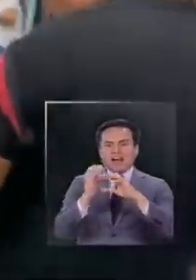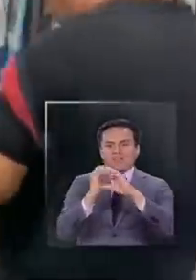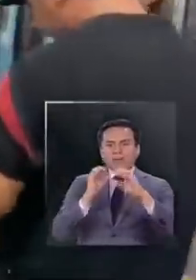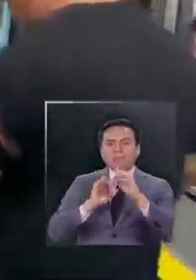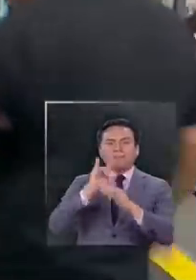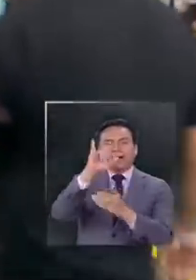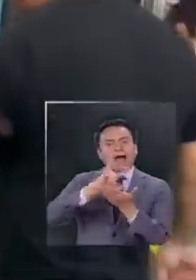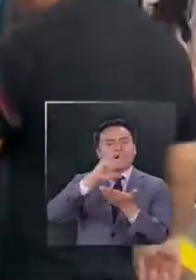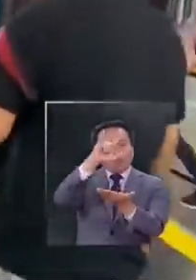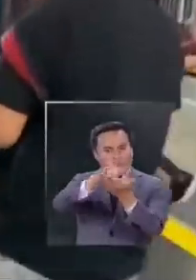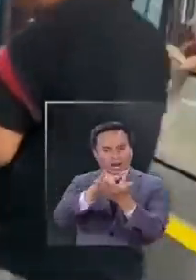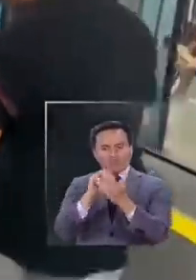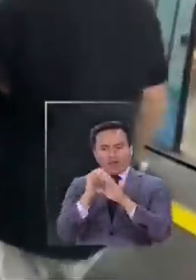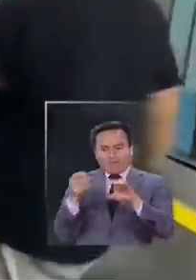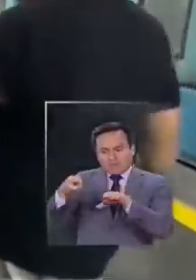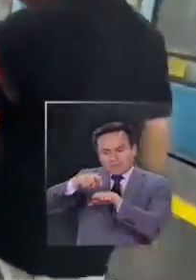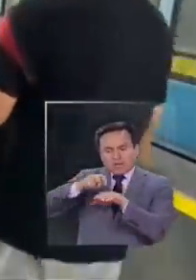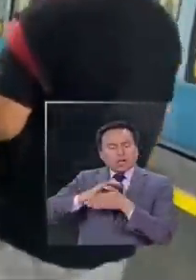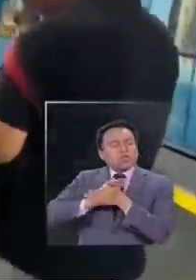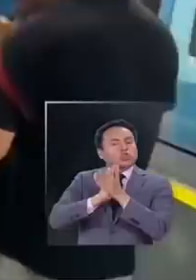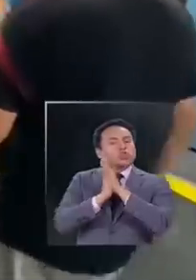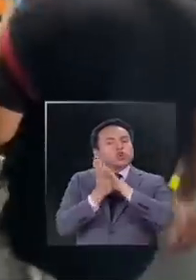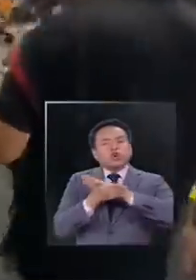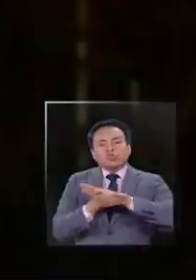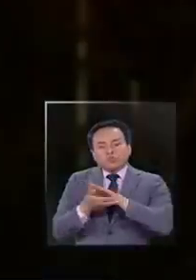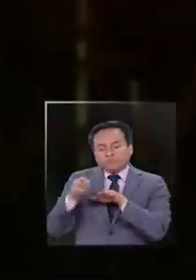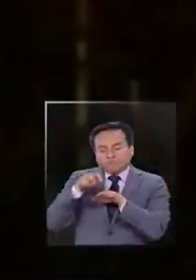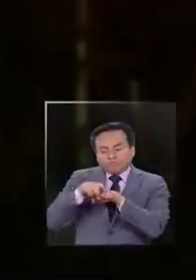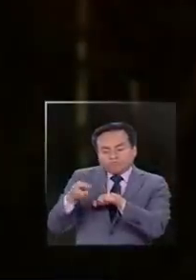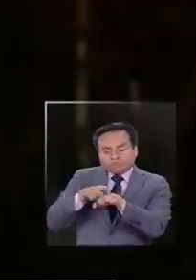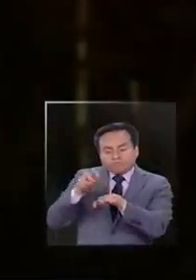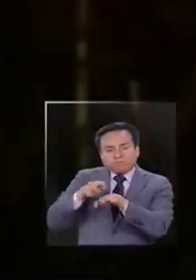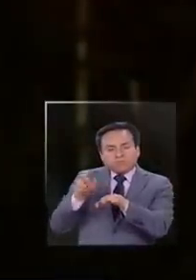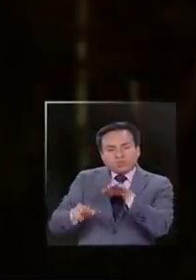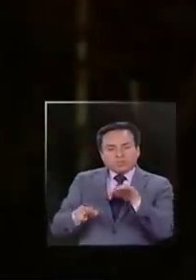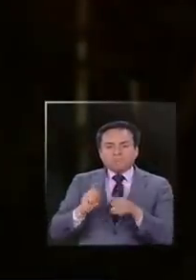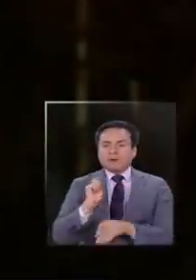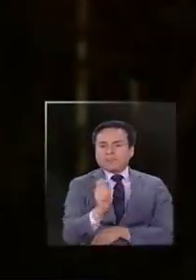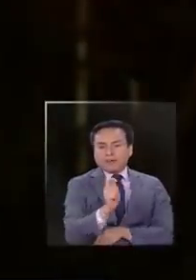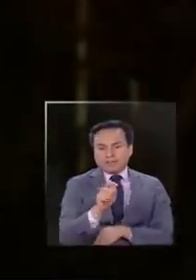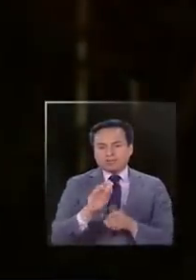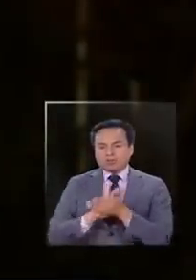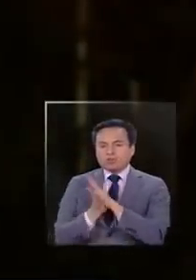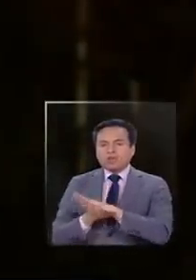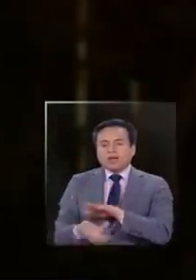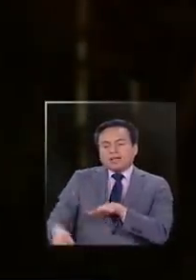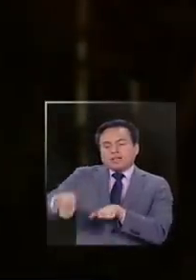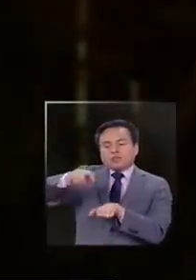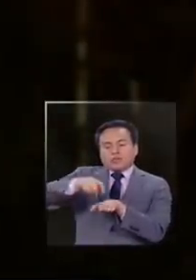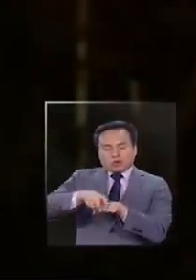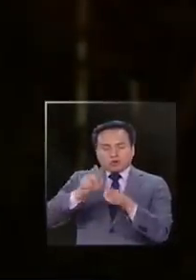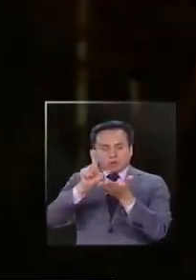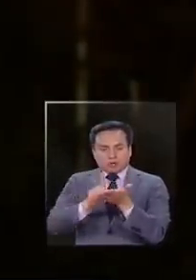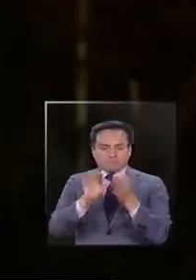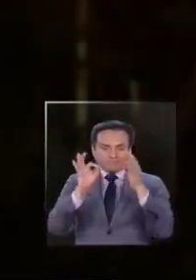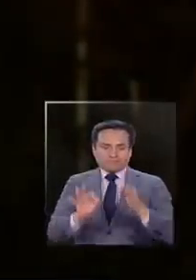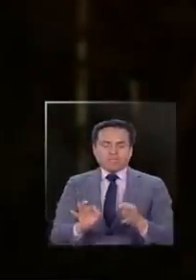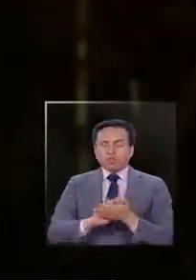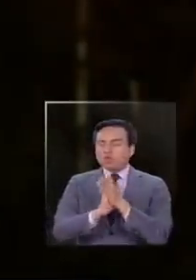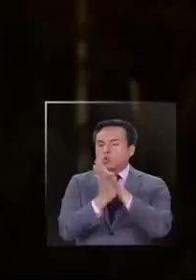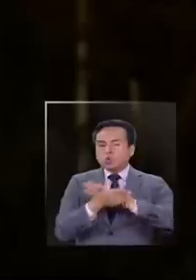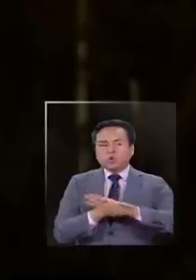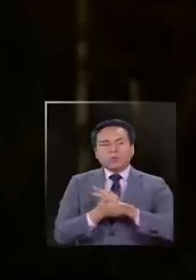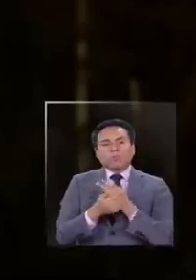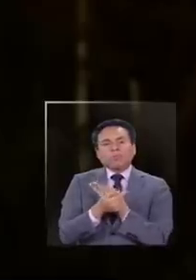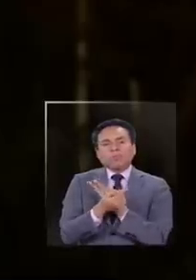aeropuerto. Todo aquello en que se junta gente dentro de un vehículo. Todo transporte